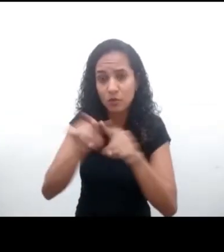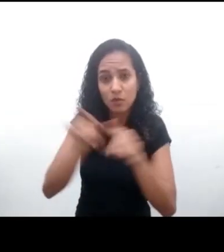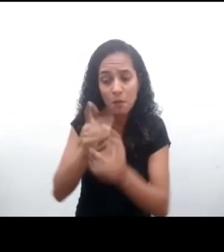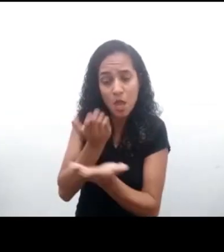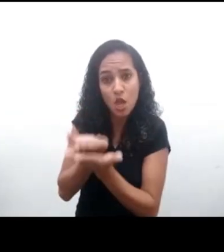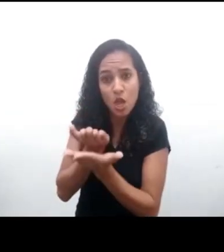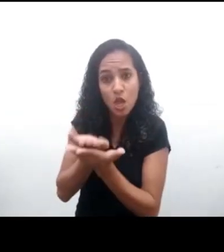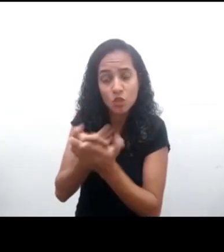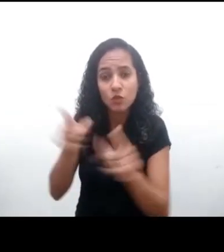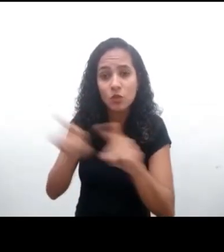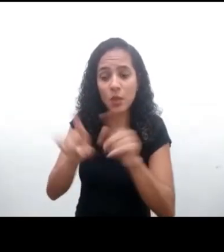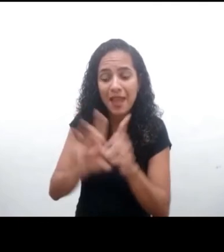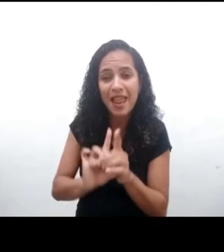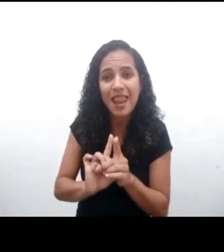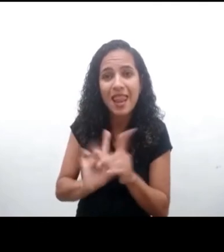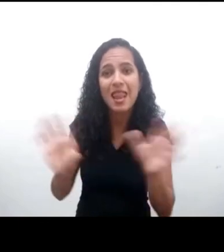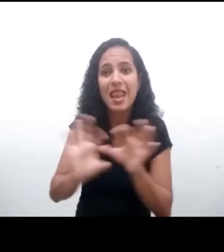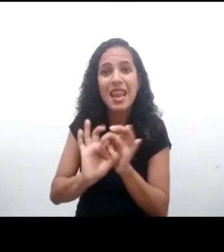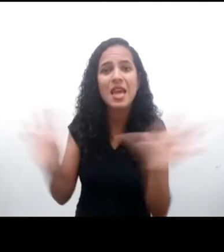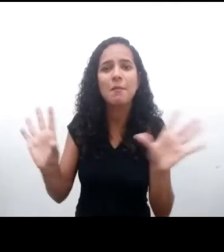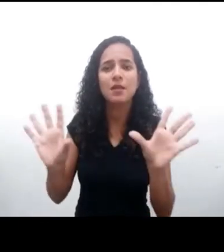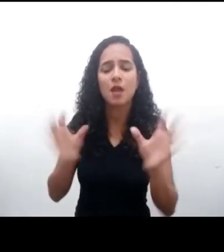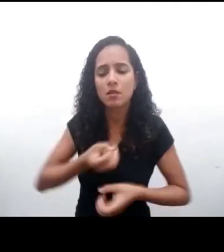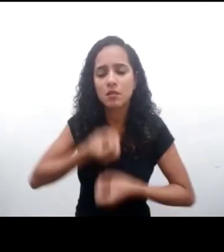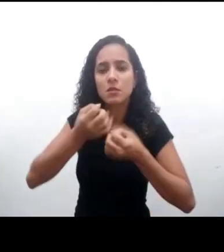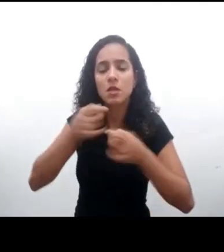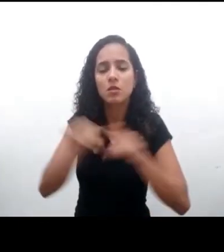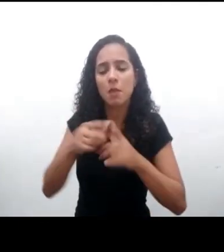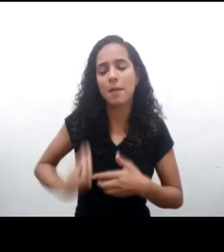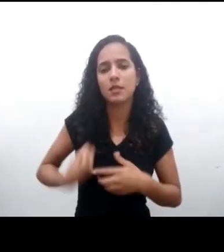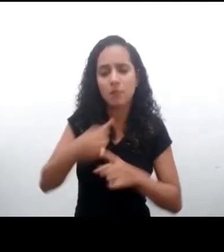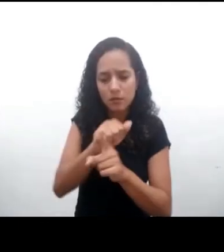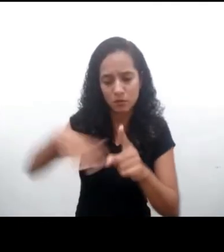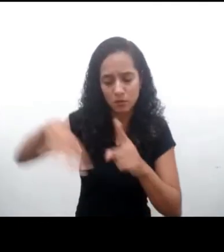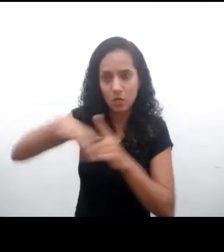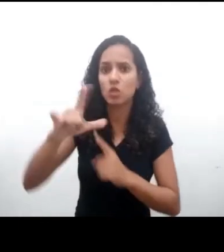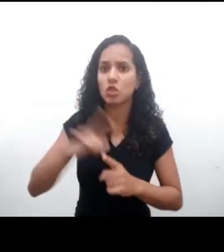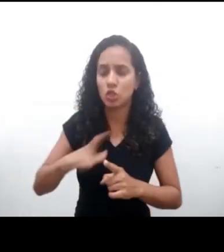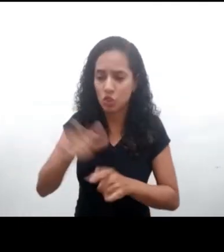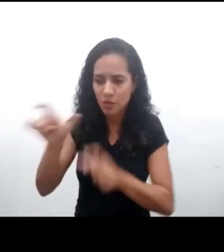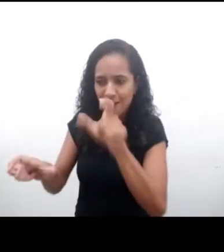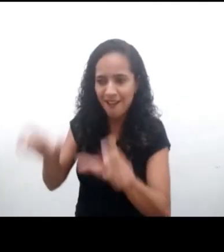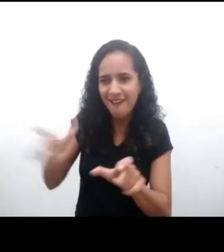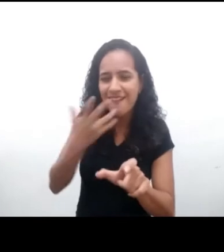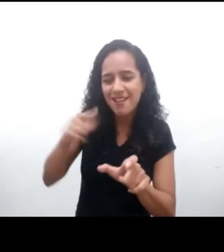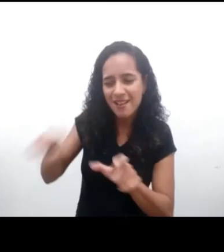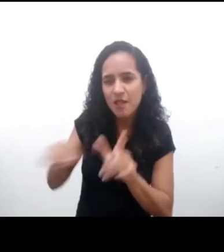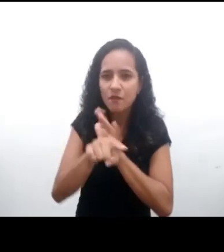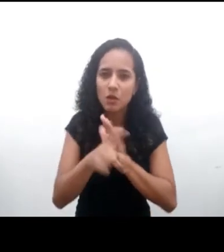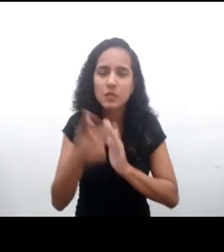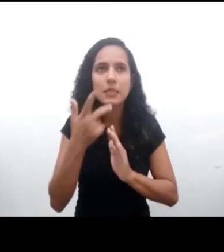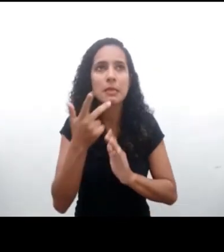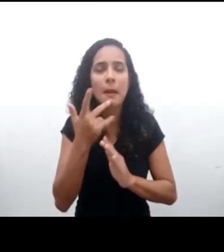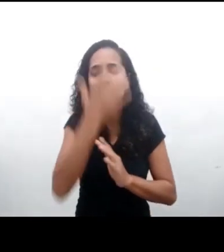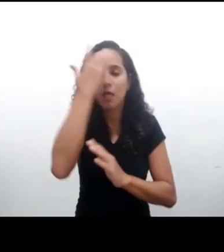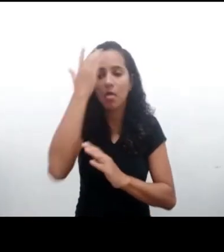estudiar, pero también se resalta la libertad de expresión y participación social. Tuvimos muchos relatos sobre la manipulación de